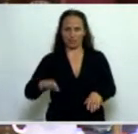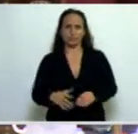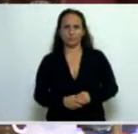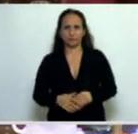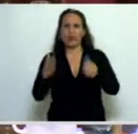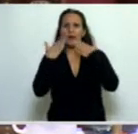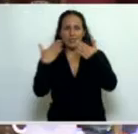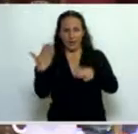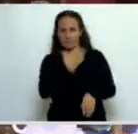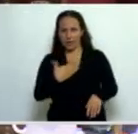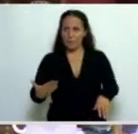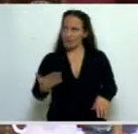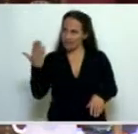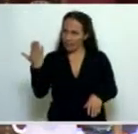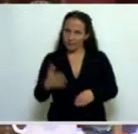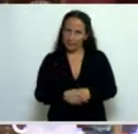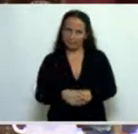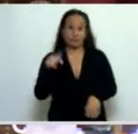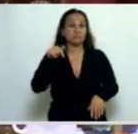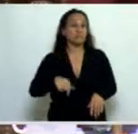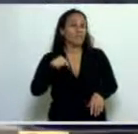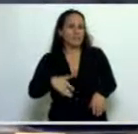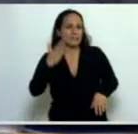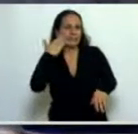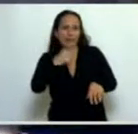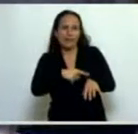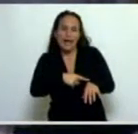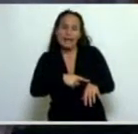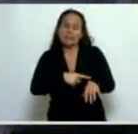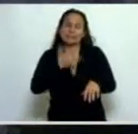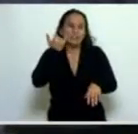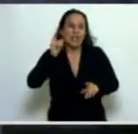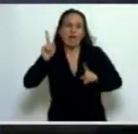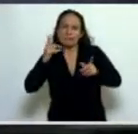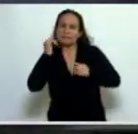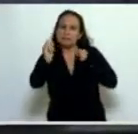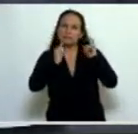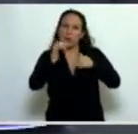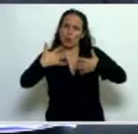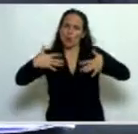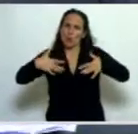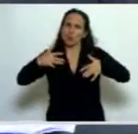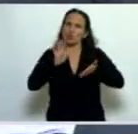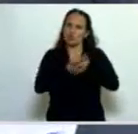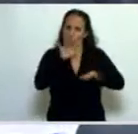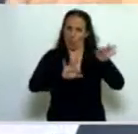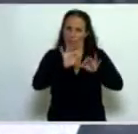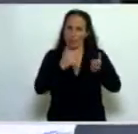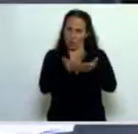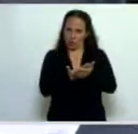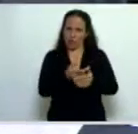Gracias, señora Presidenta. A esta altura de la tarde se ha dicho mucho sobre este proyecto.